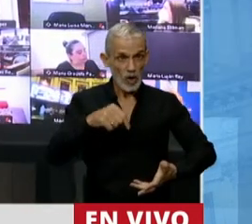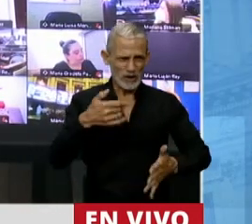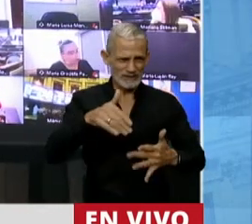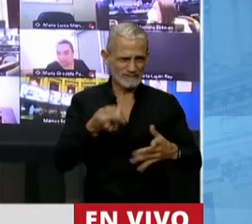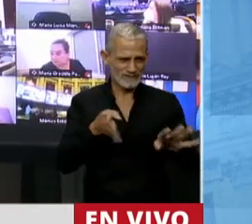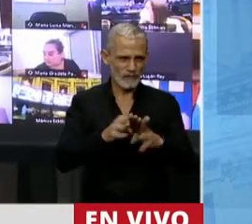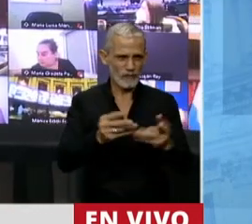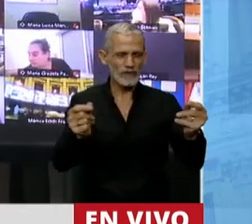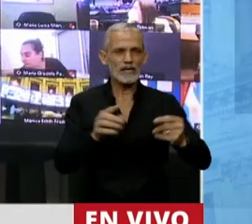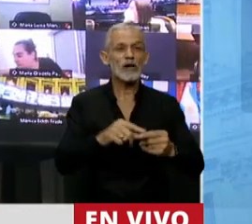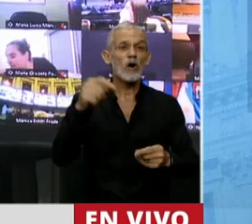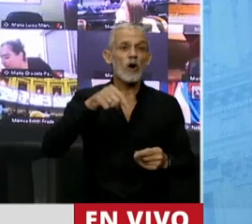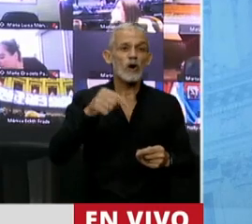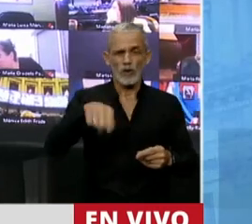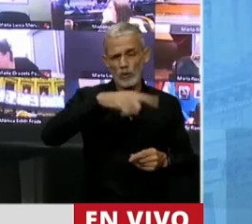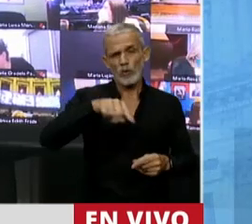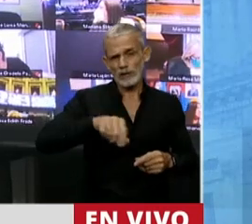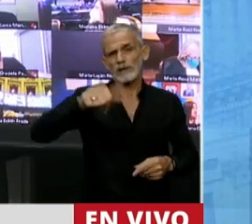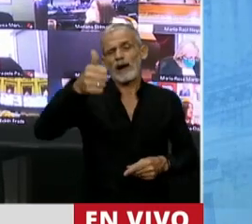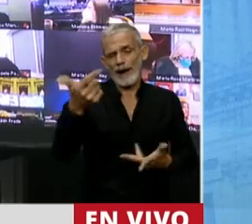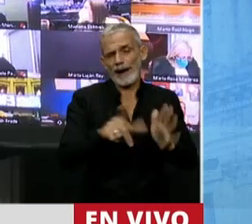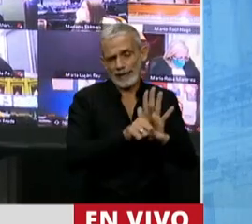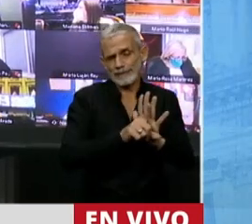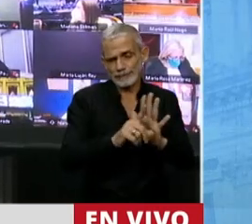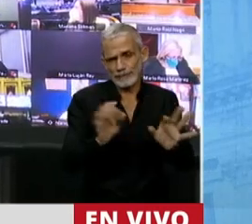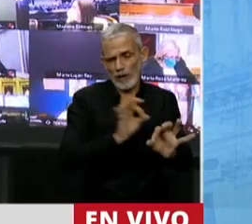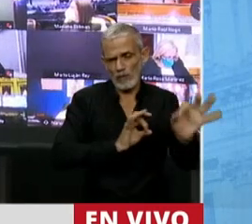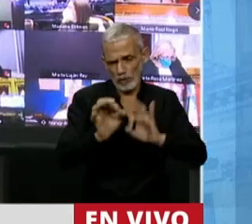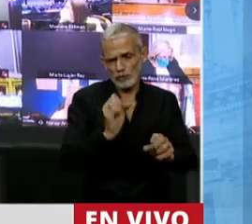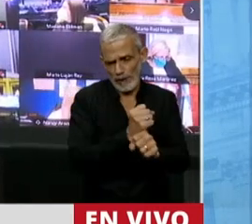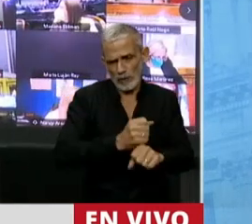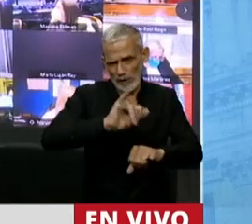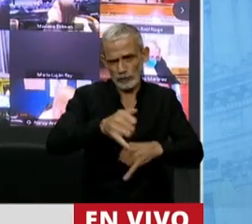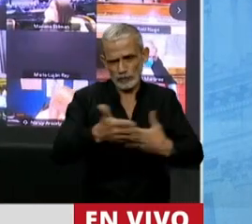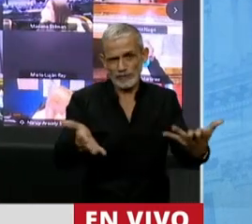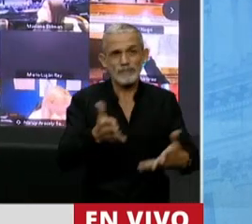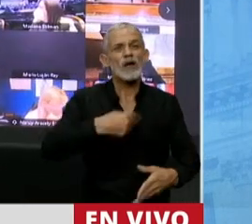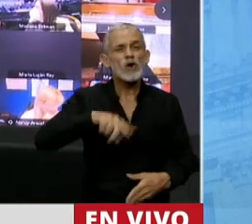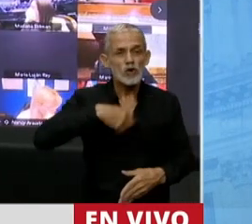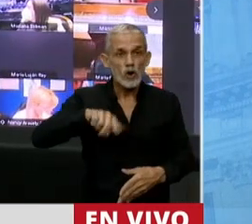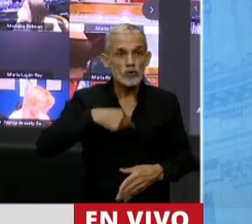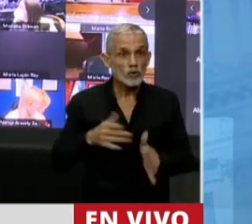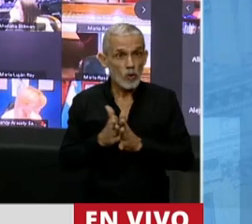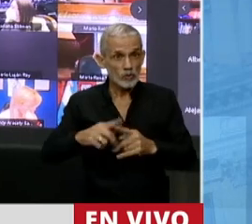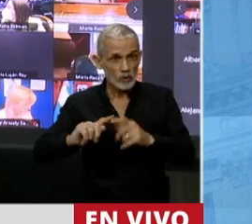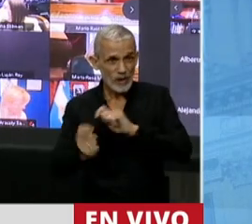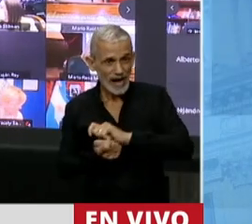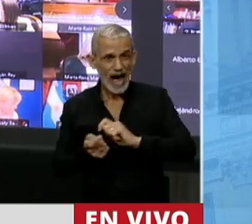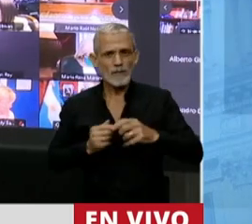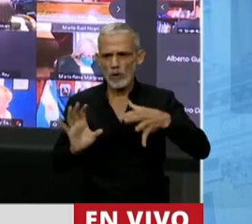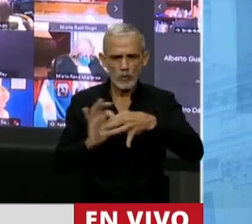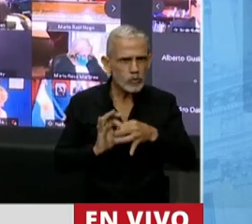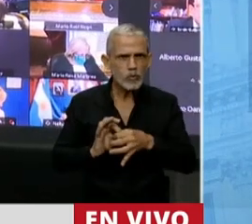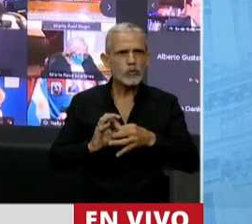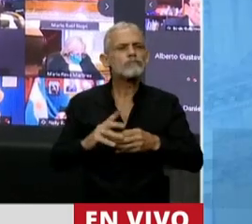esto voy cerrando, se irán con una victoria a lo pírrico. Pero nosotros, desde Juntos por el Cambio, la coalición